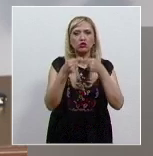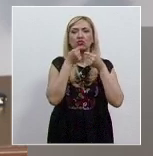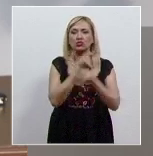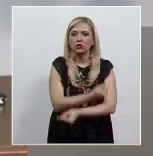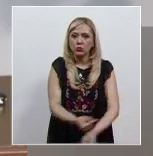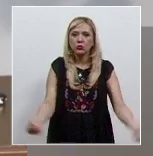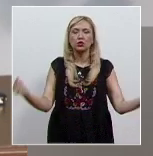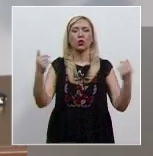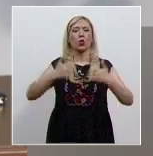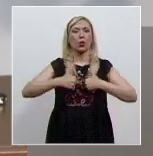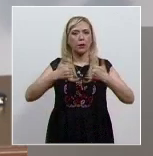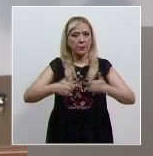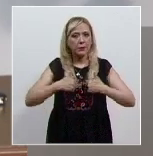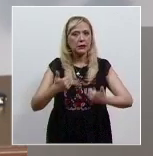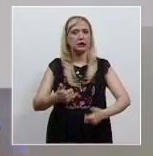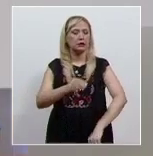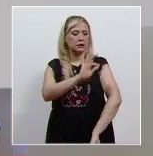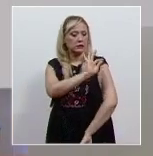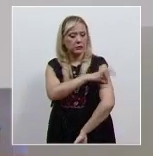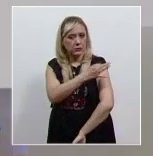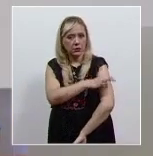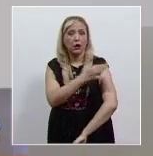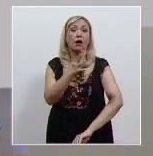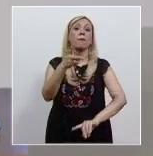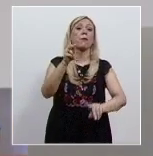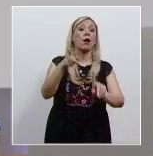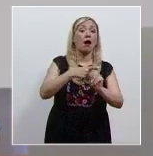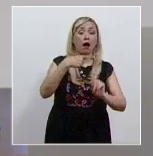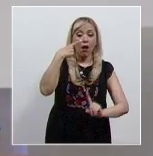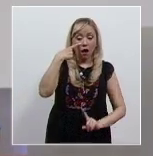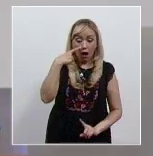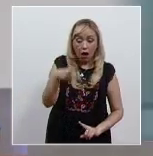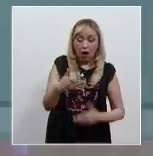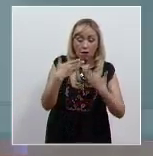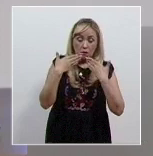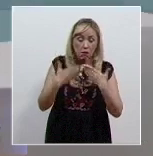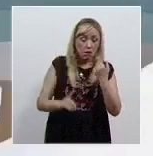la población, siempre que no se pusiera en riesgo su integridad.